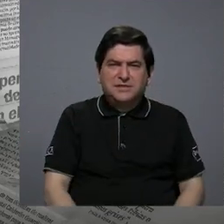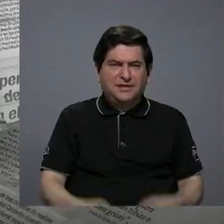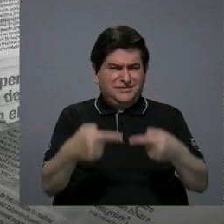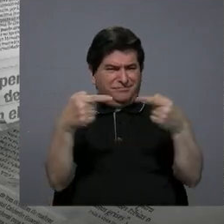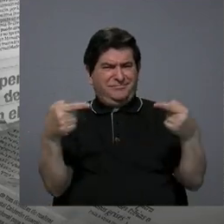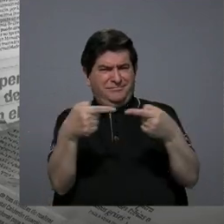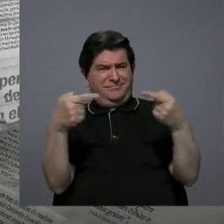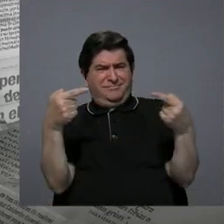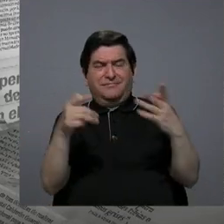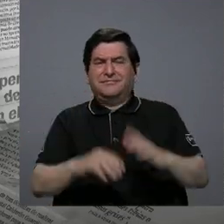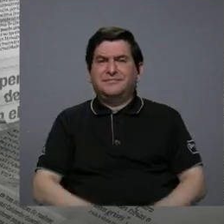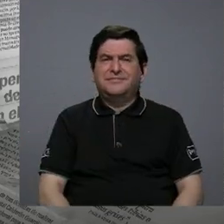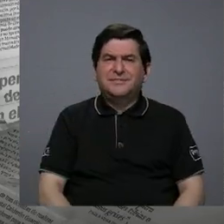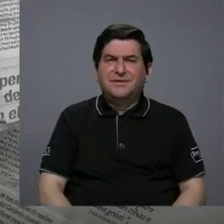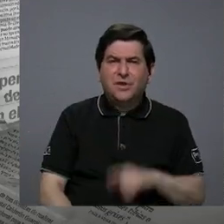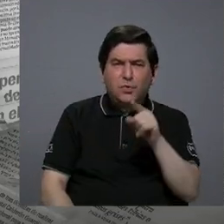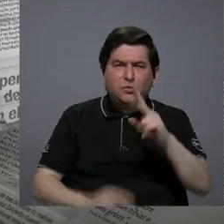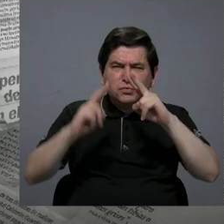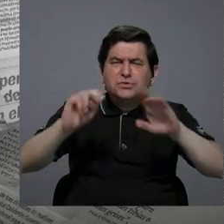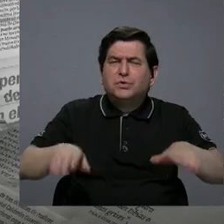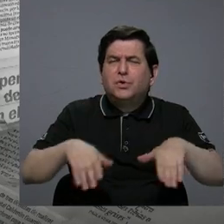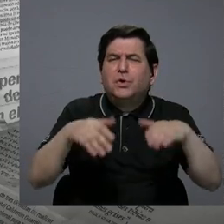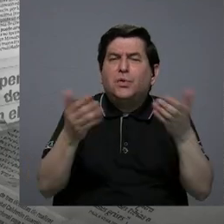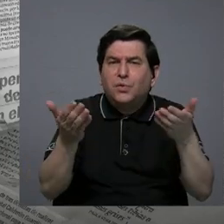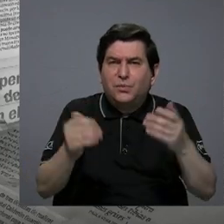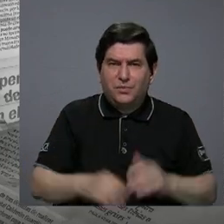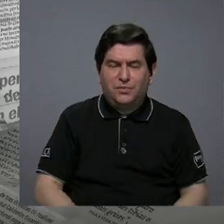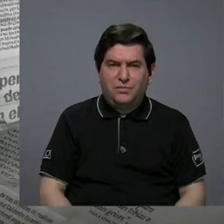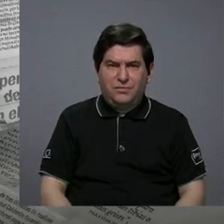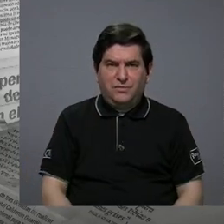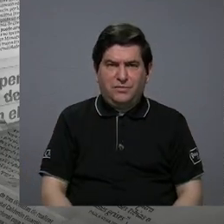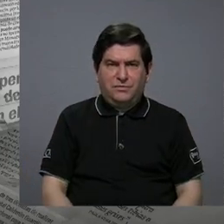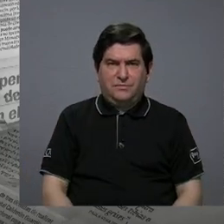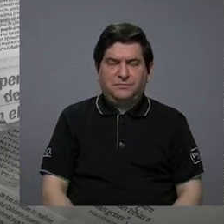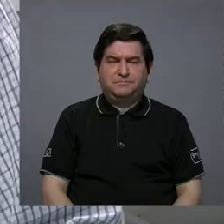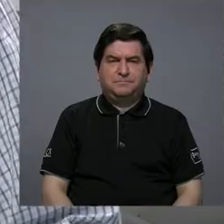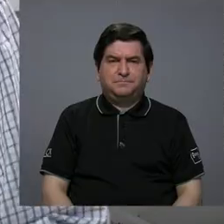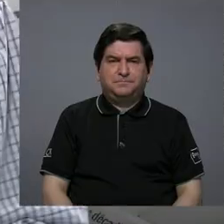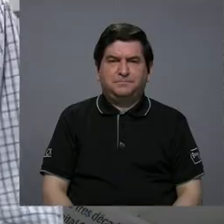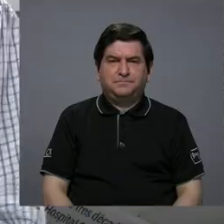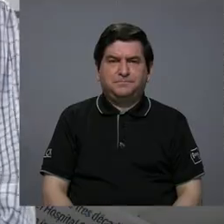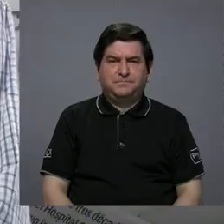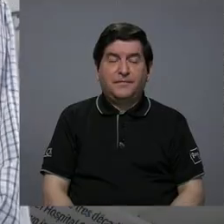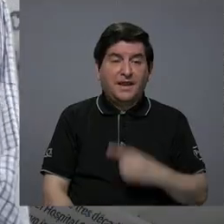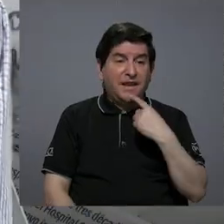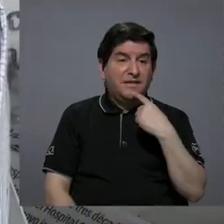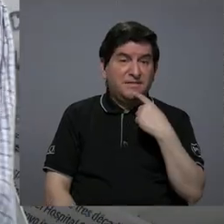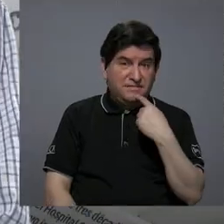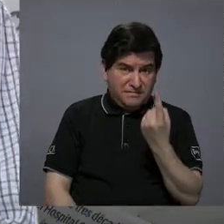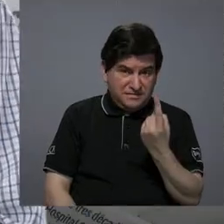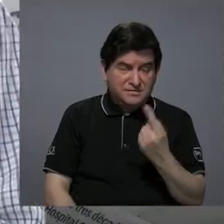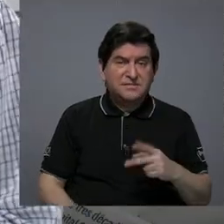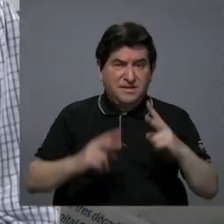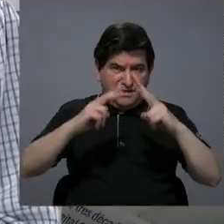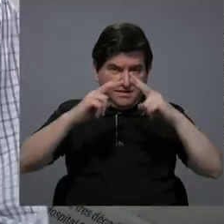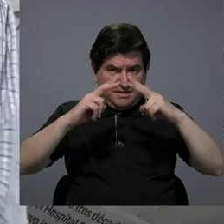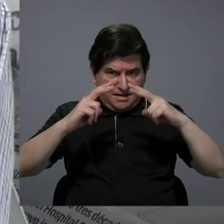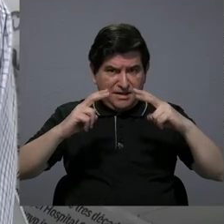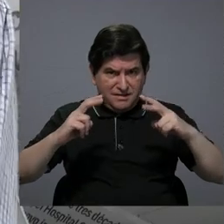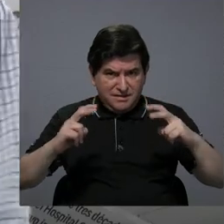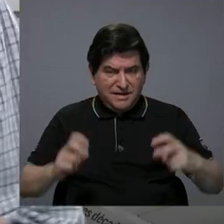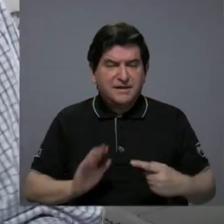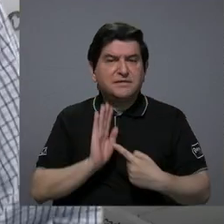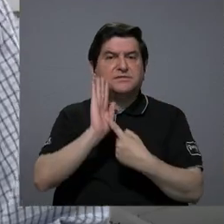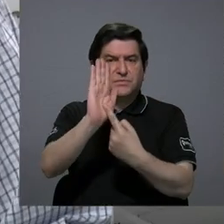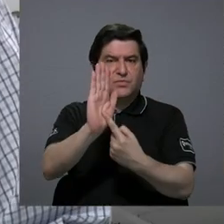contradictorios. ¿Cómo los ve usted en cuanto a una y otra cosa? Sí, bueno, decir que el análisis que nos